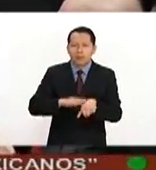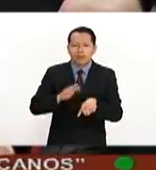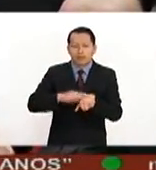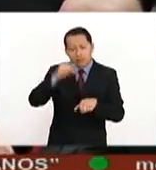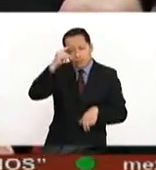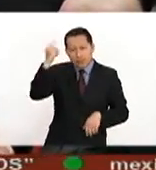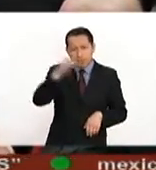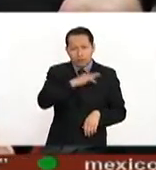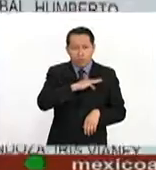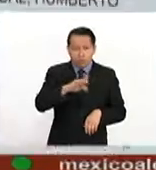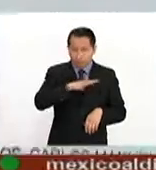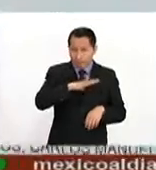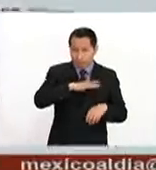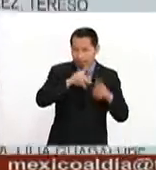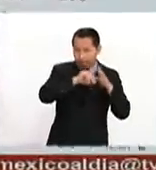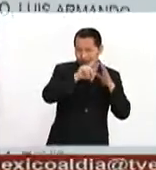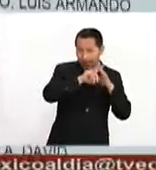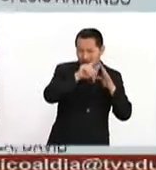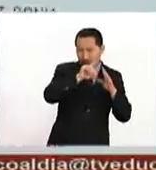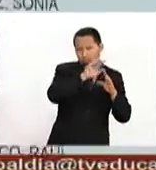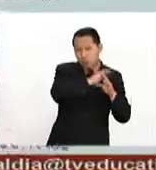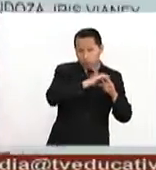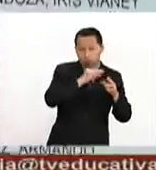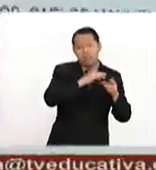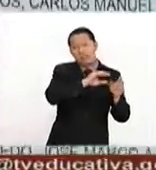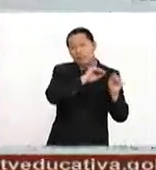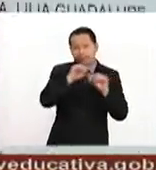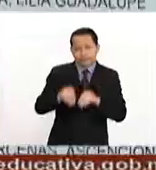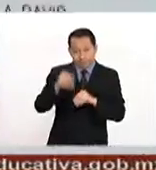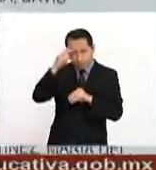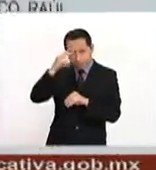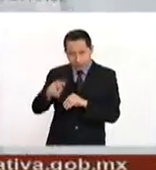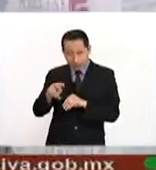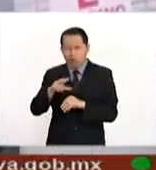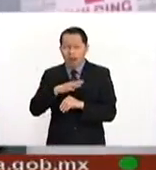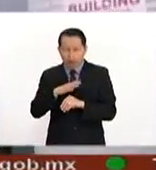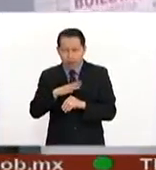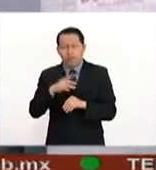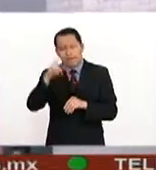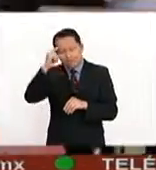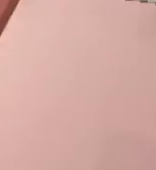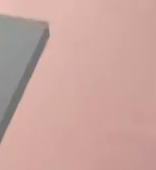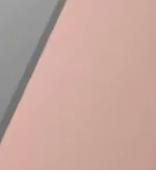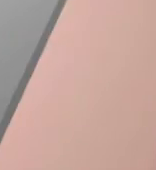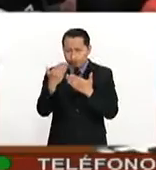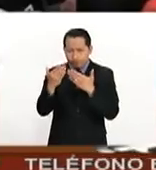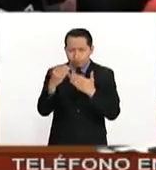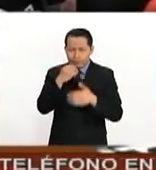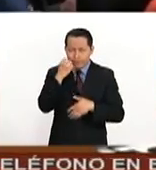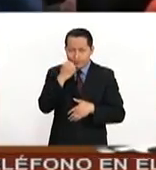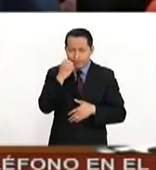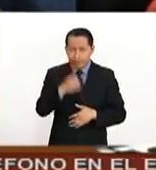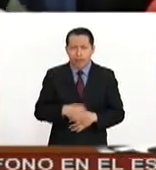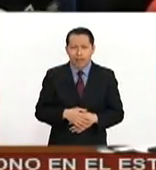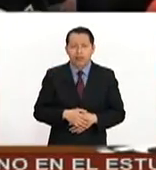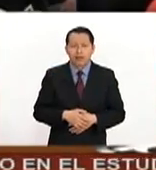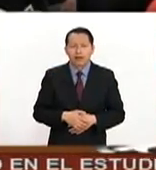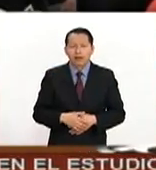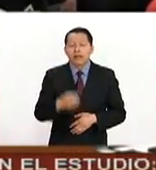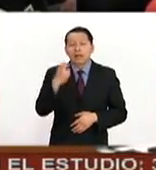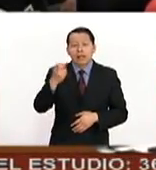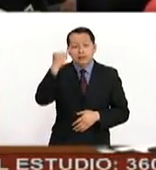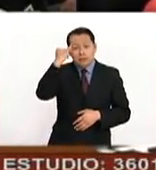revalidación de estudio de los migrantes que pudieran ser deportados de Estados Unidos. Esta